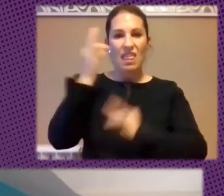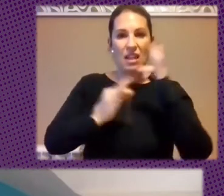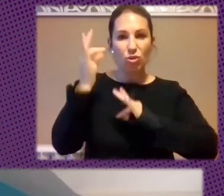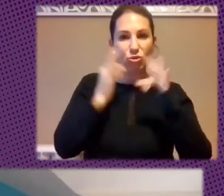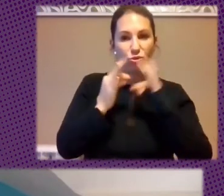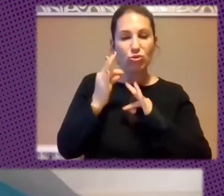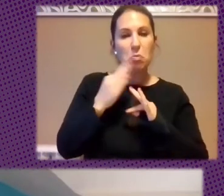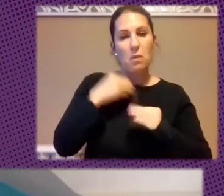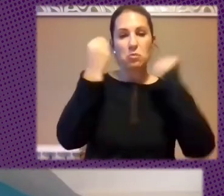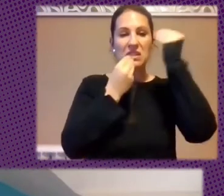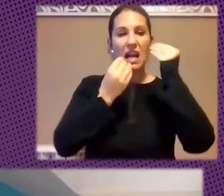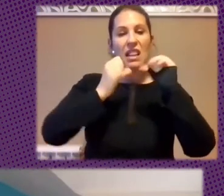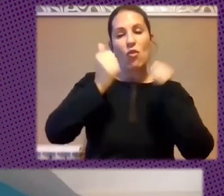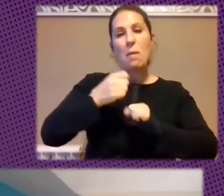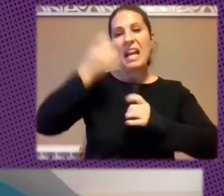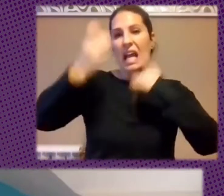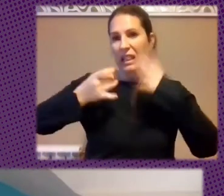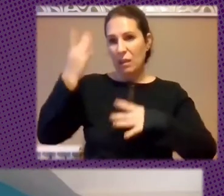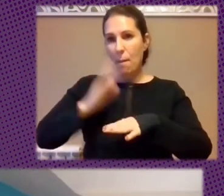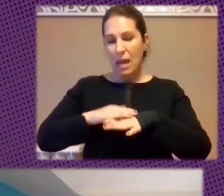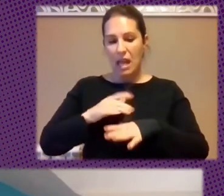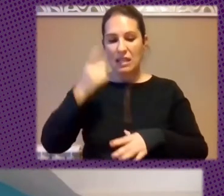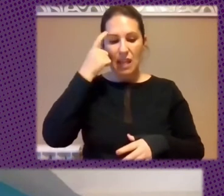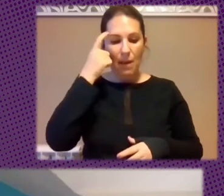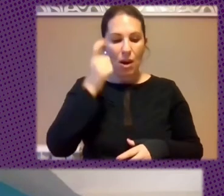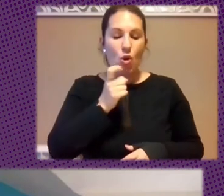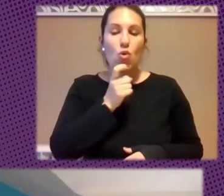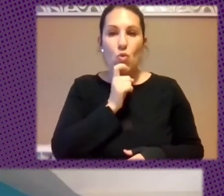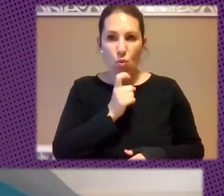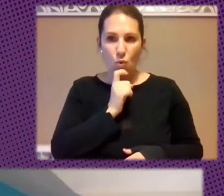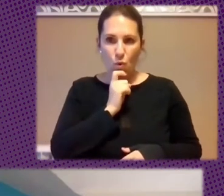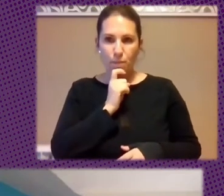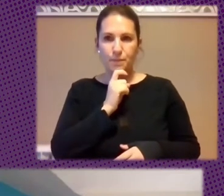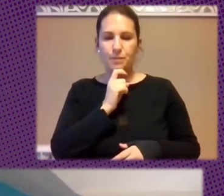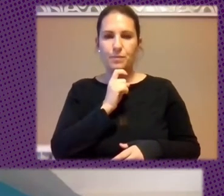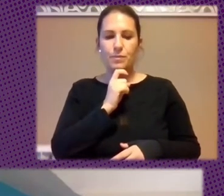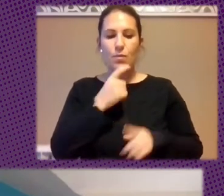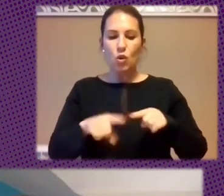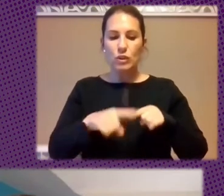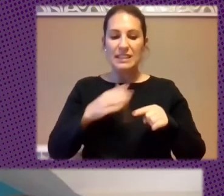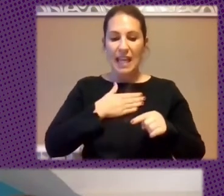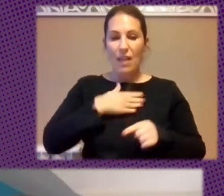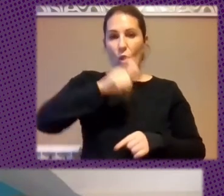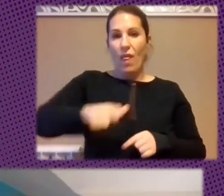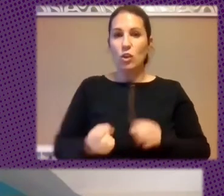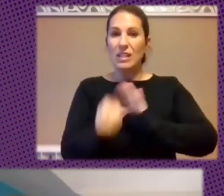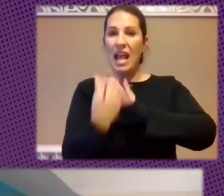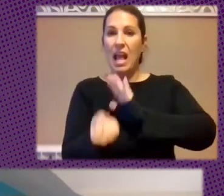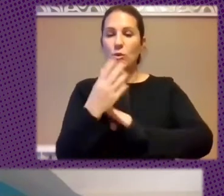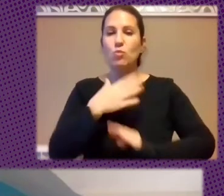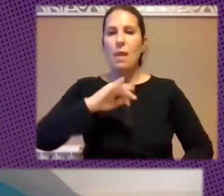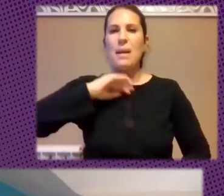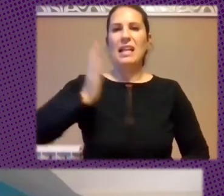Creativamente Sobre Cómo Lo Que Estamos Lo Que Estamos Creando Los Ciudadanos Nos Puede Pertenecer